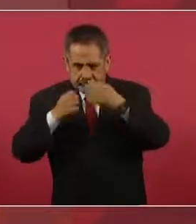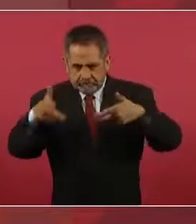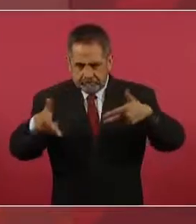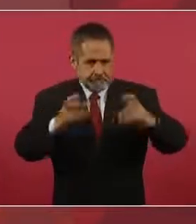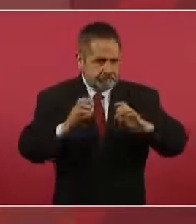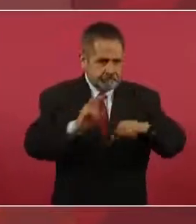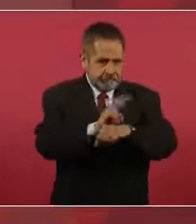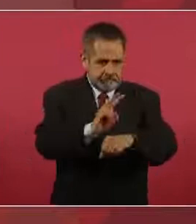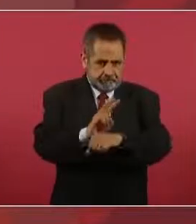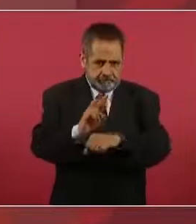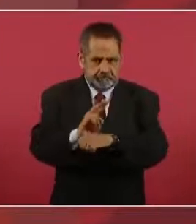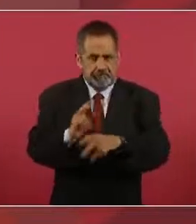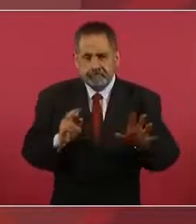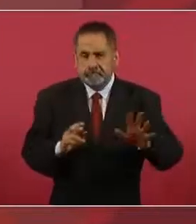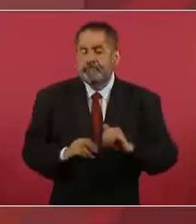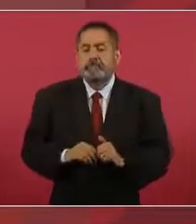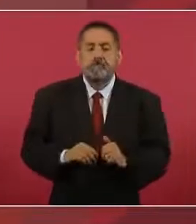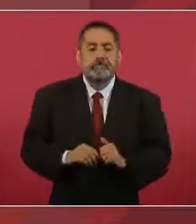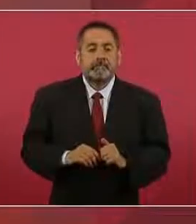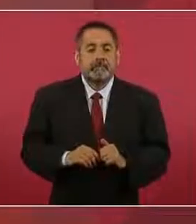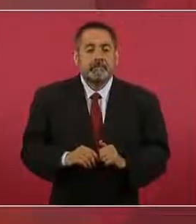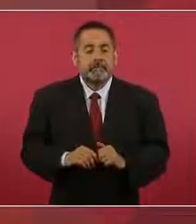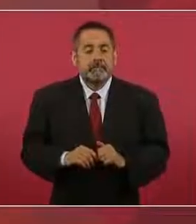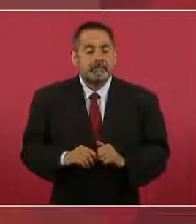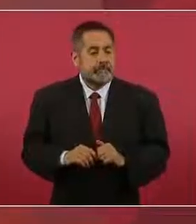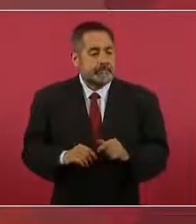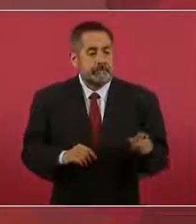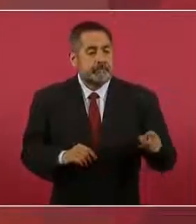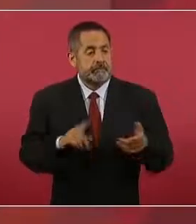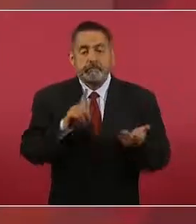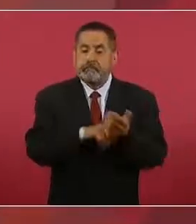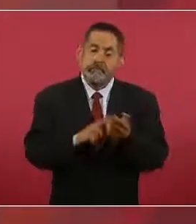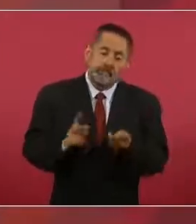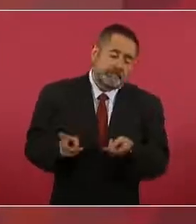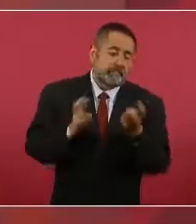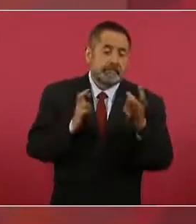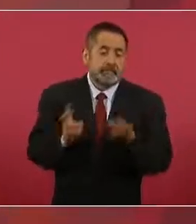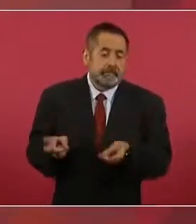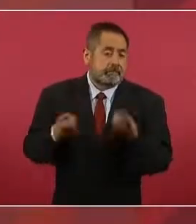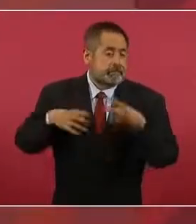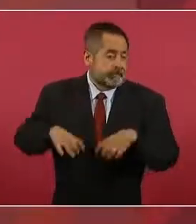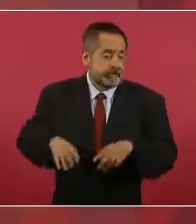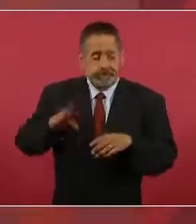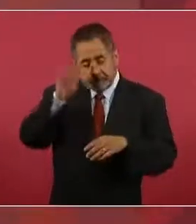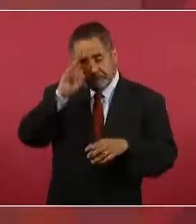era una robadera completa.